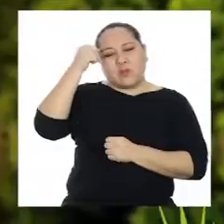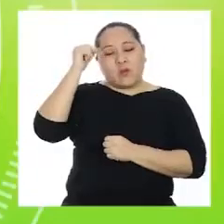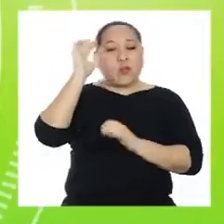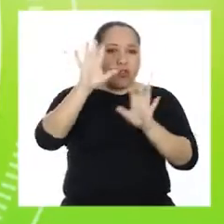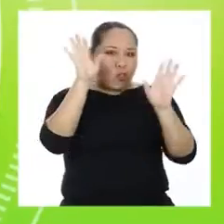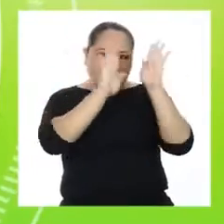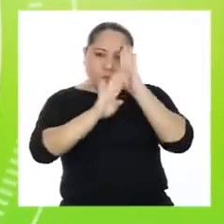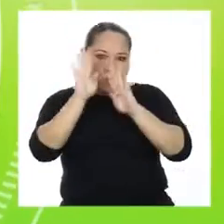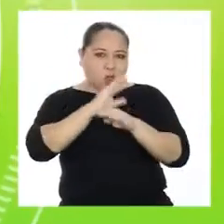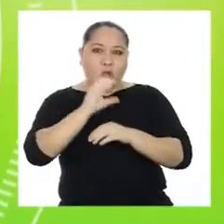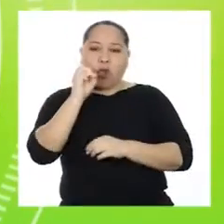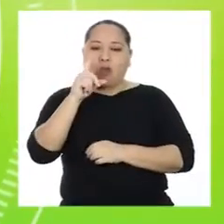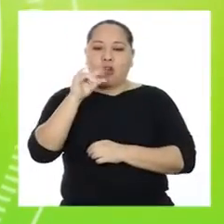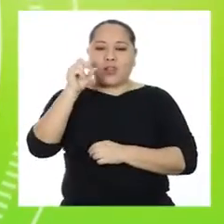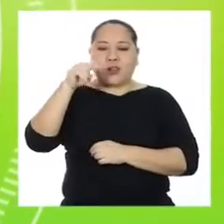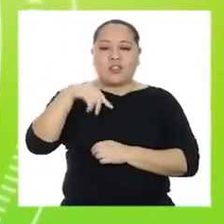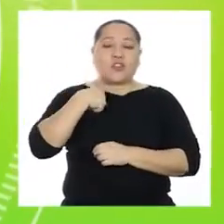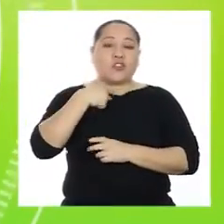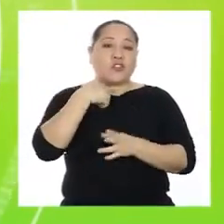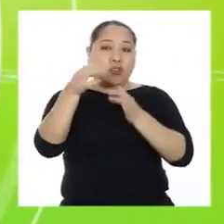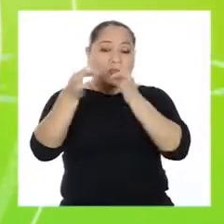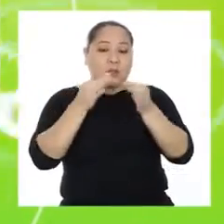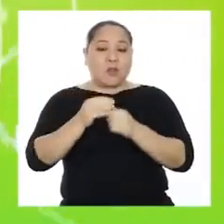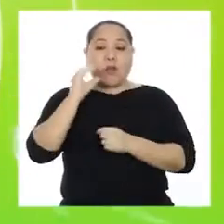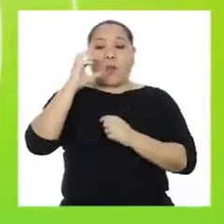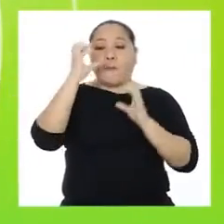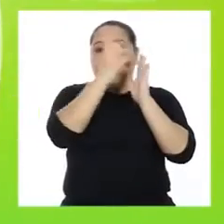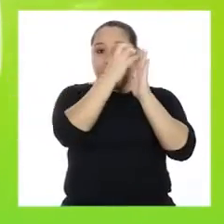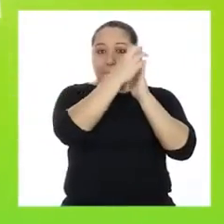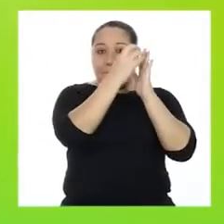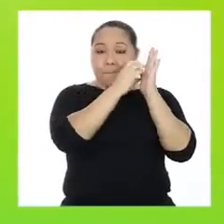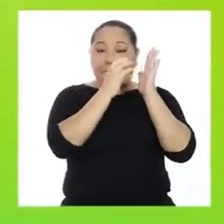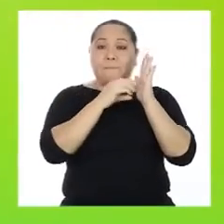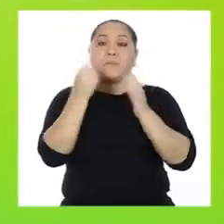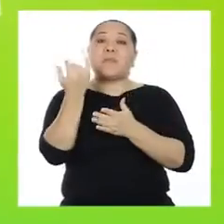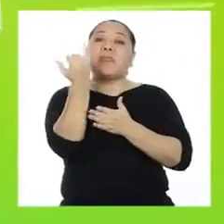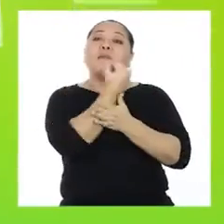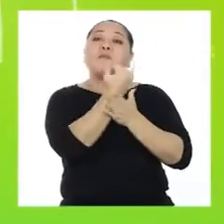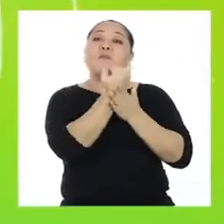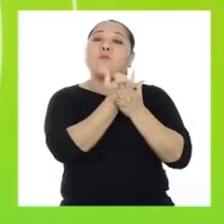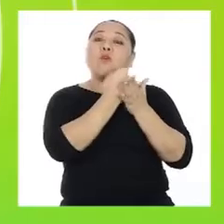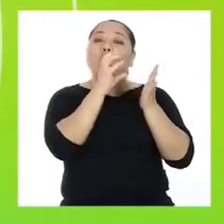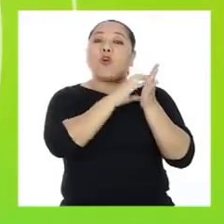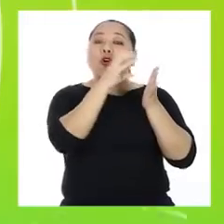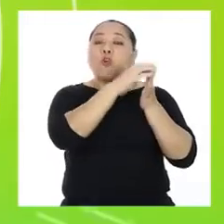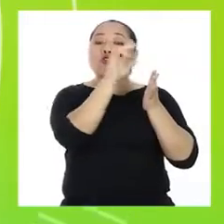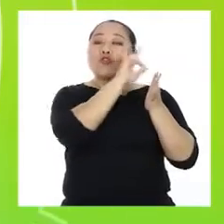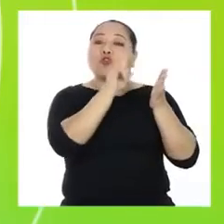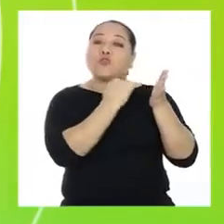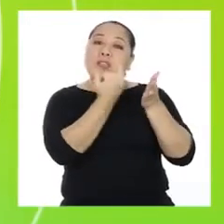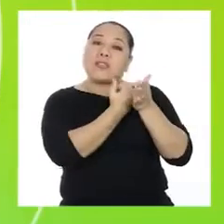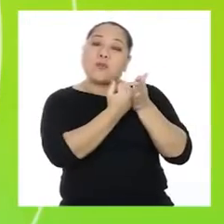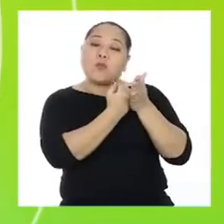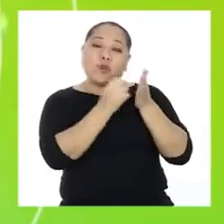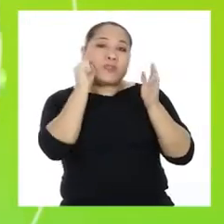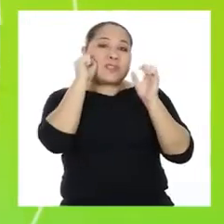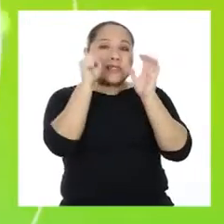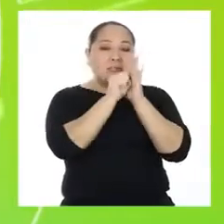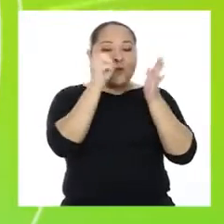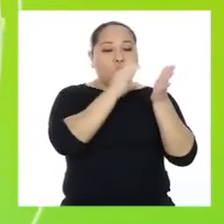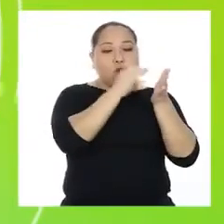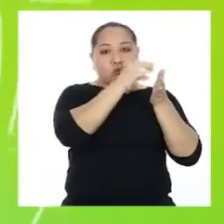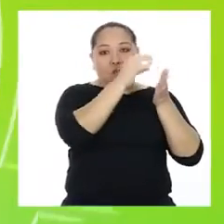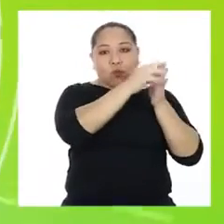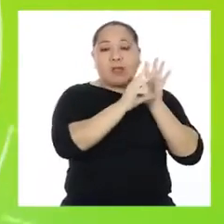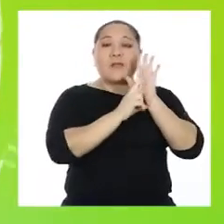del todo. No te preocupes, Olinda. Yo te explico. Un pictograma es un tipo de gráfico en el que se utilizan dibujos y